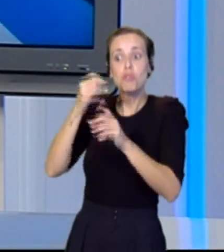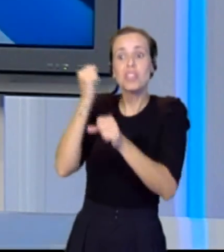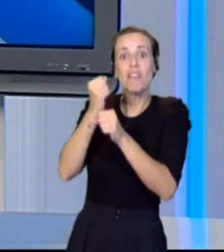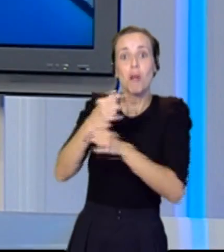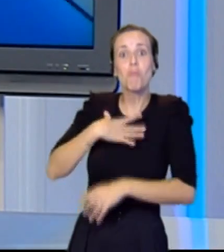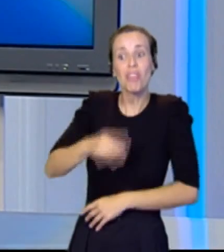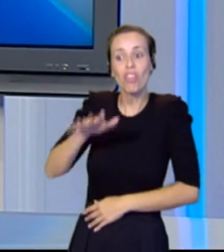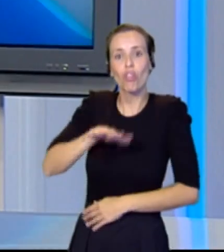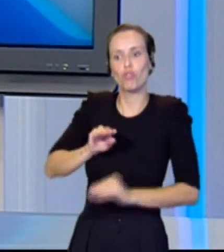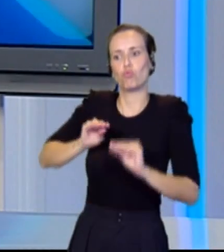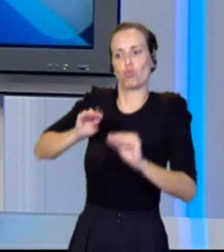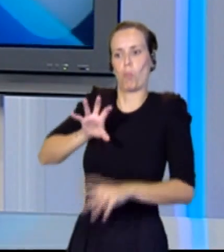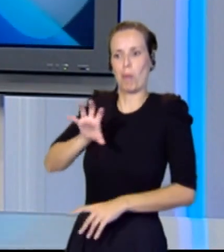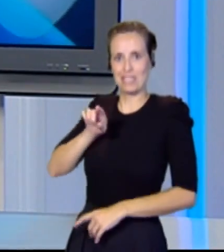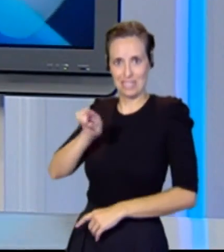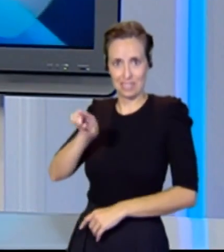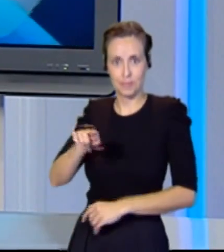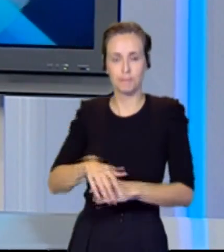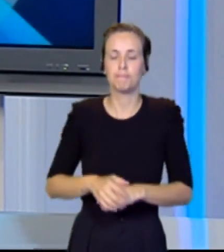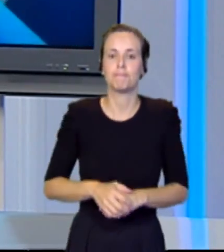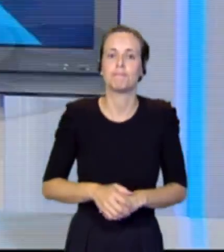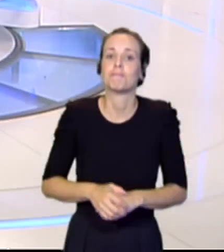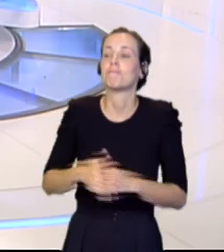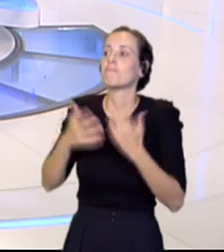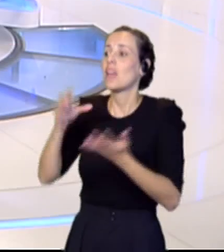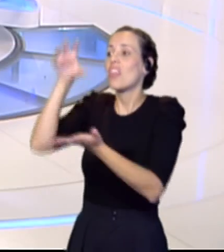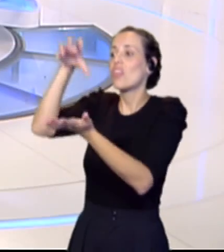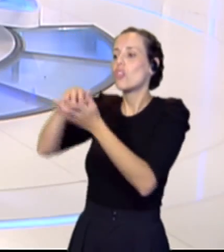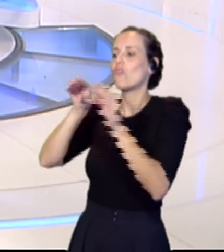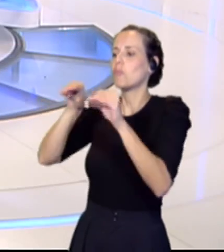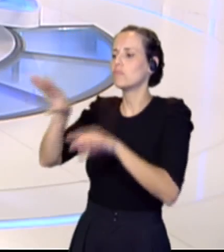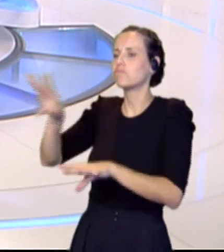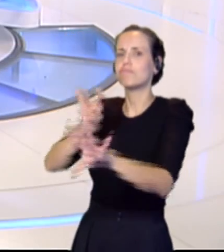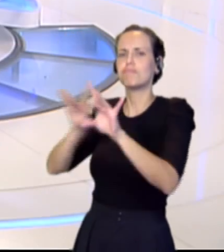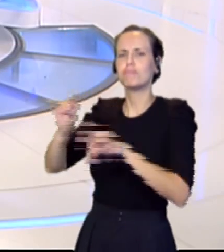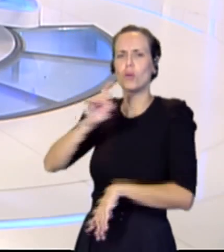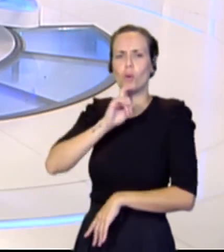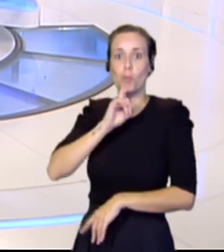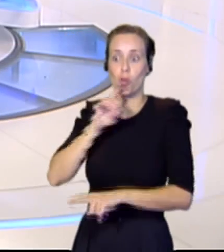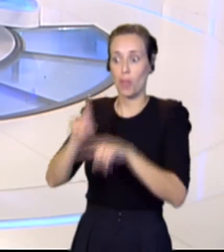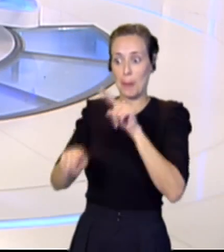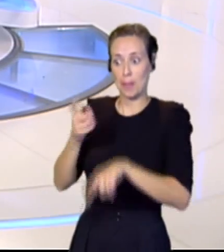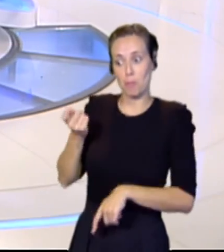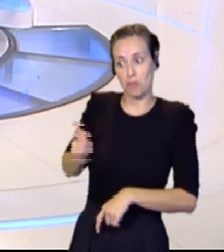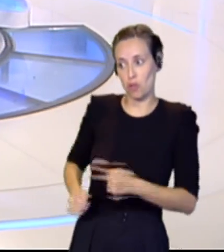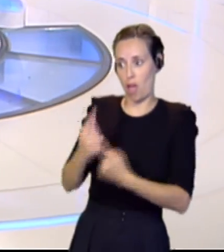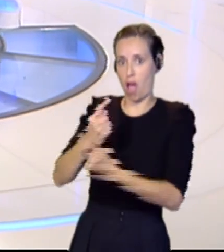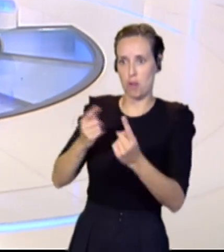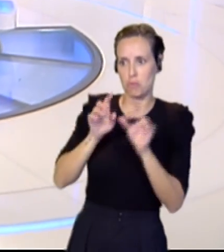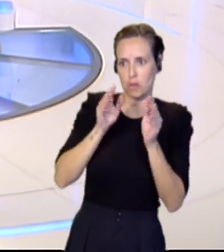¿Cómo se seleccionan los centros para la formación? Están enfocados a varias profesiones en concreto, ¿verdad?